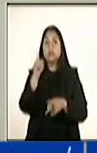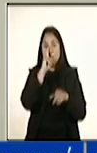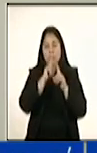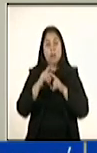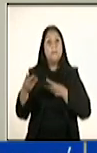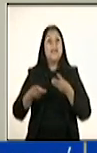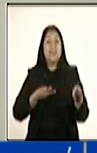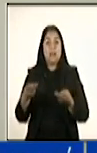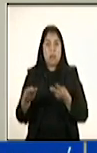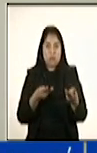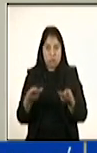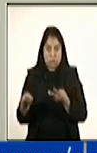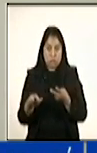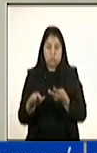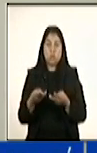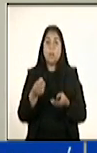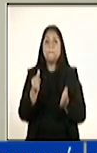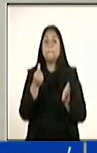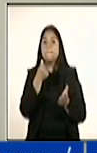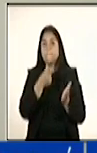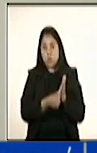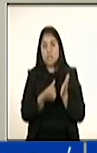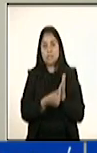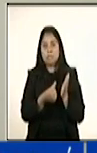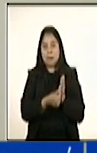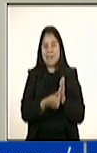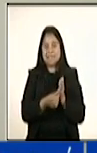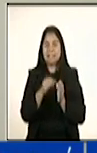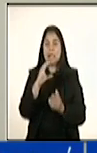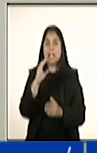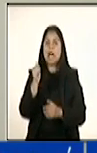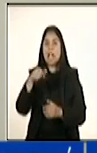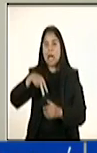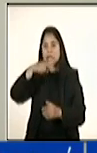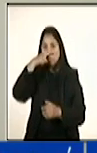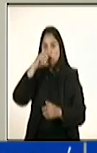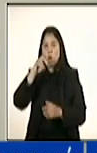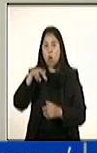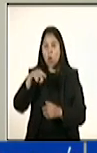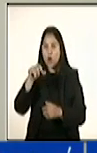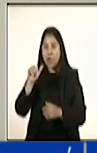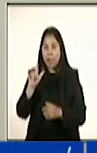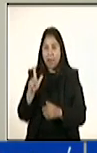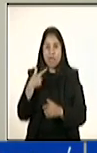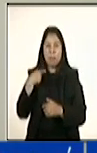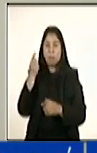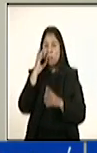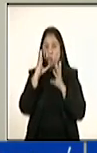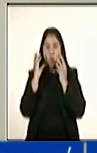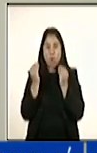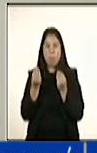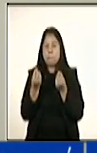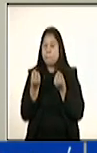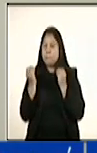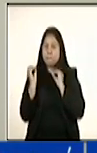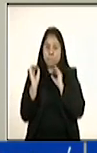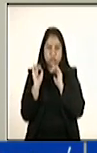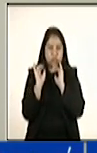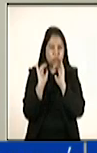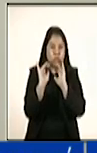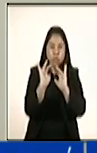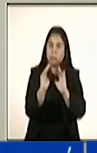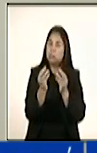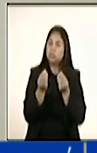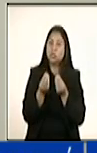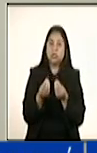municipales y cantonales, en virtud de la concentración de personas que generan la dificultad de efectuar las